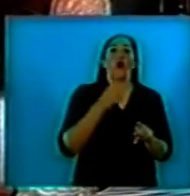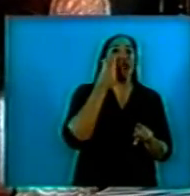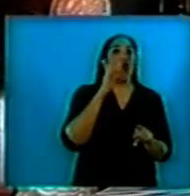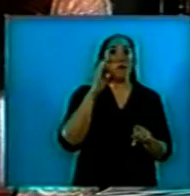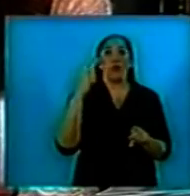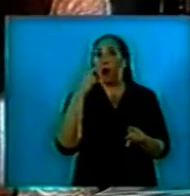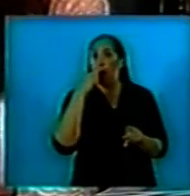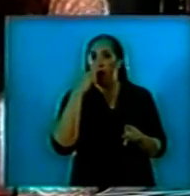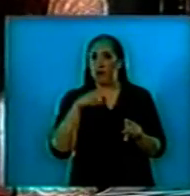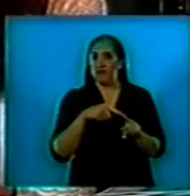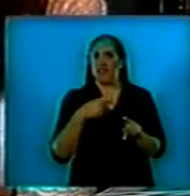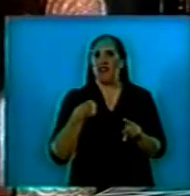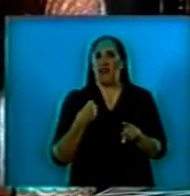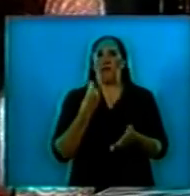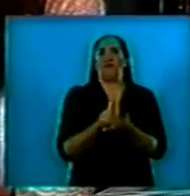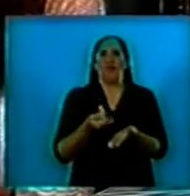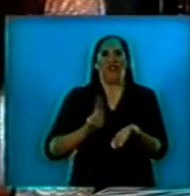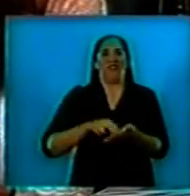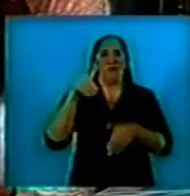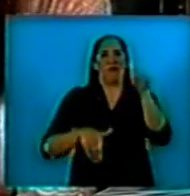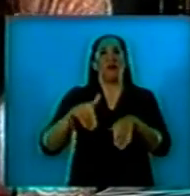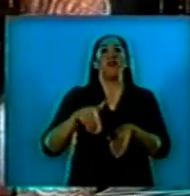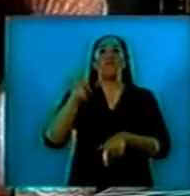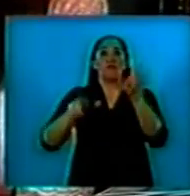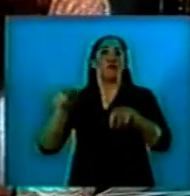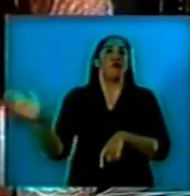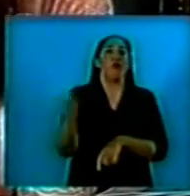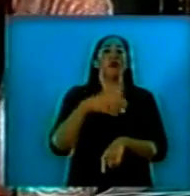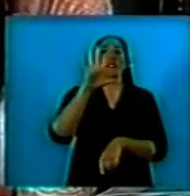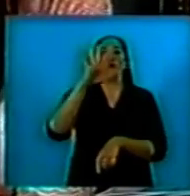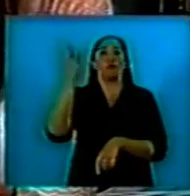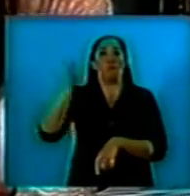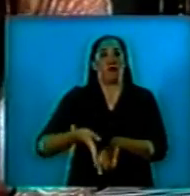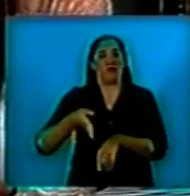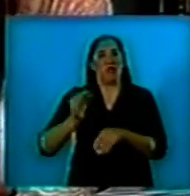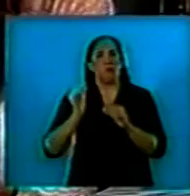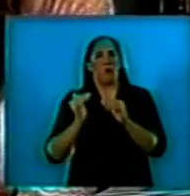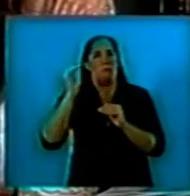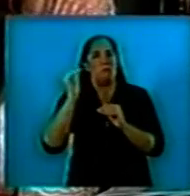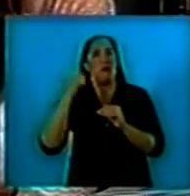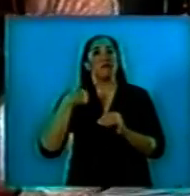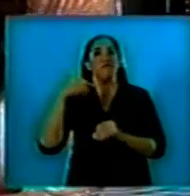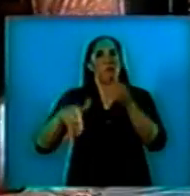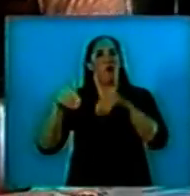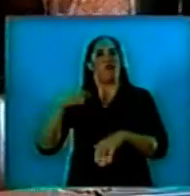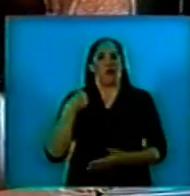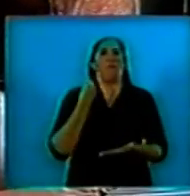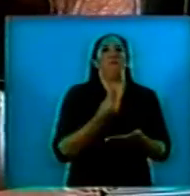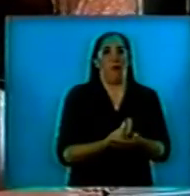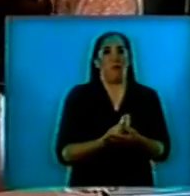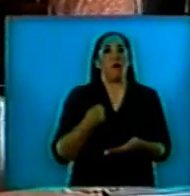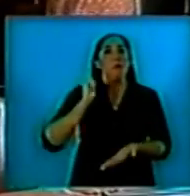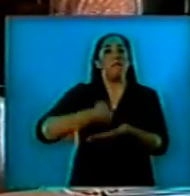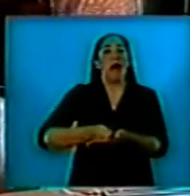año en que fui reelecta por el 54% de los votos, tal vez un poco más, año 2011 tuvimos que pagar en